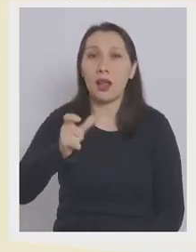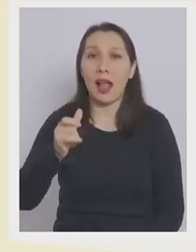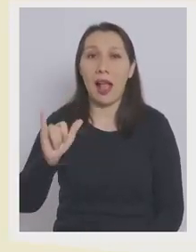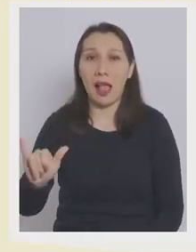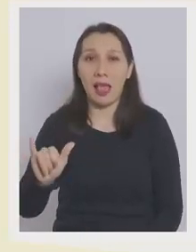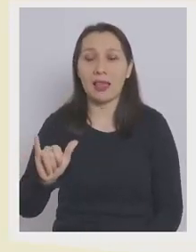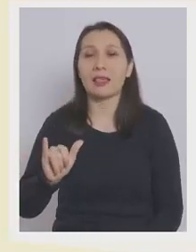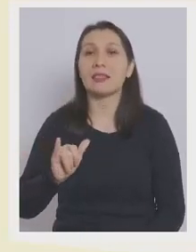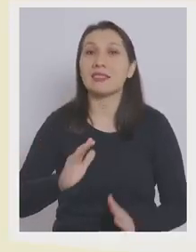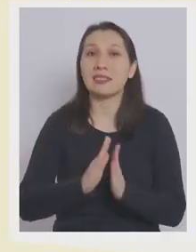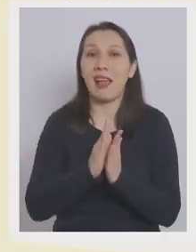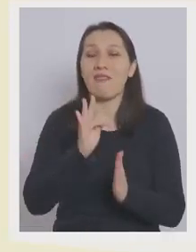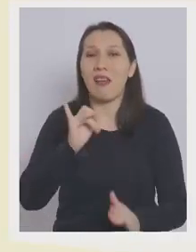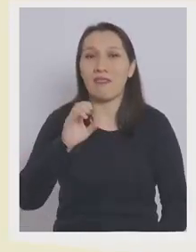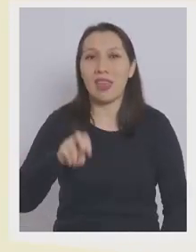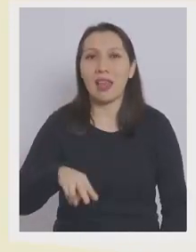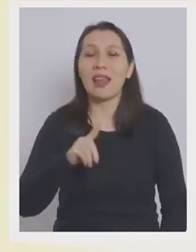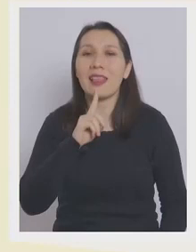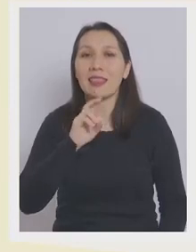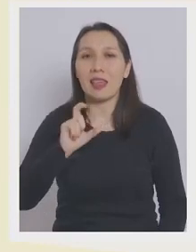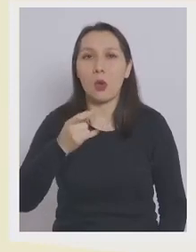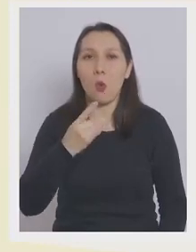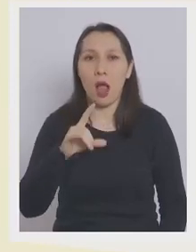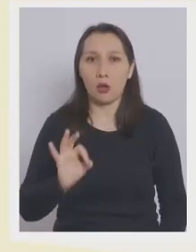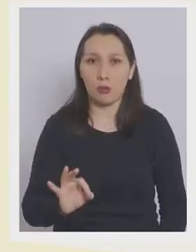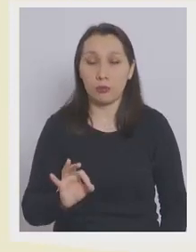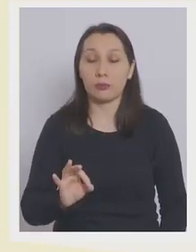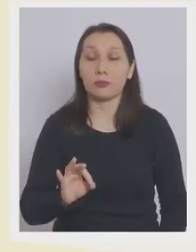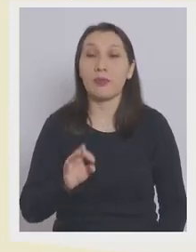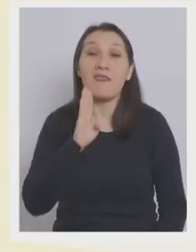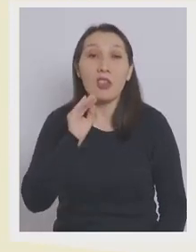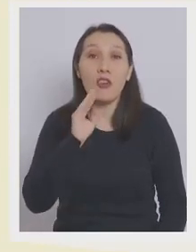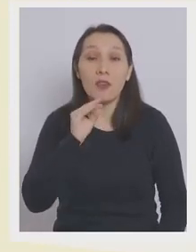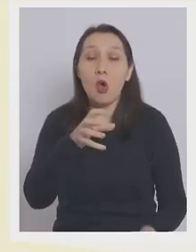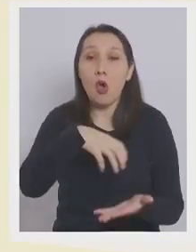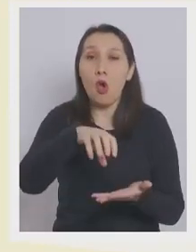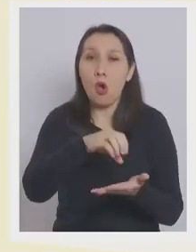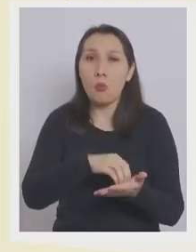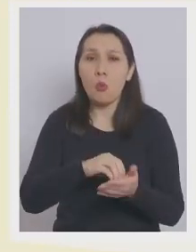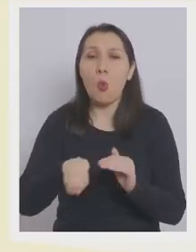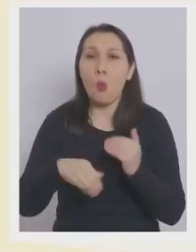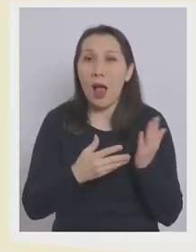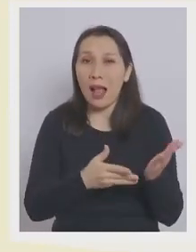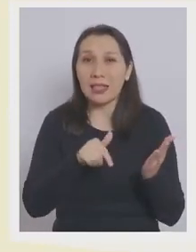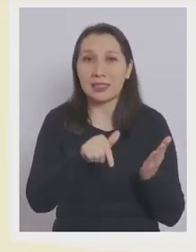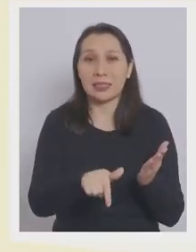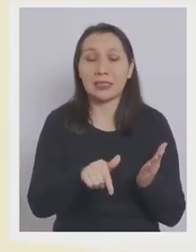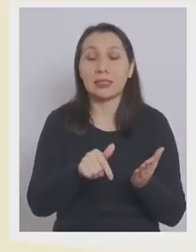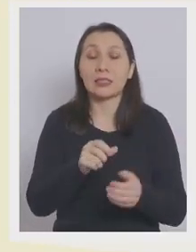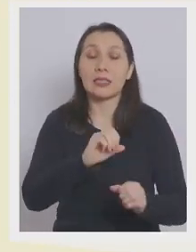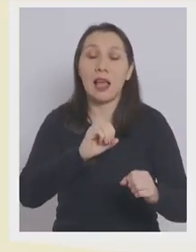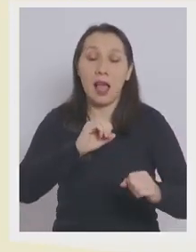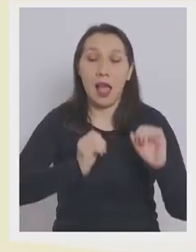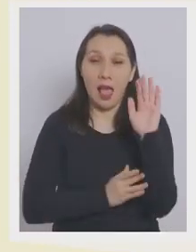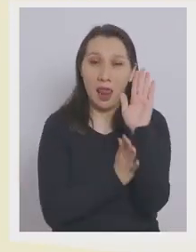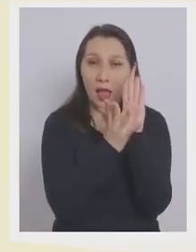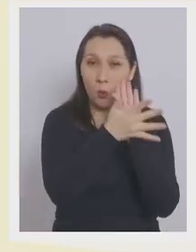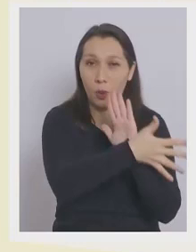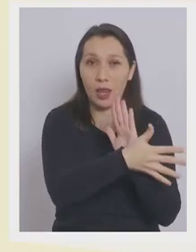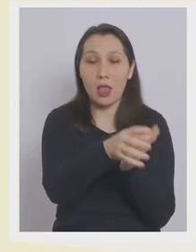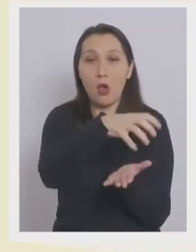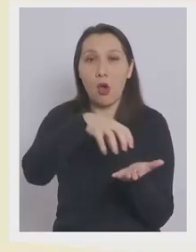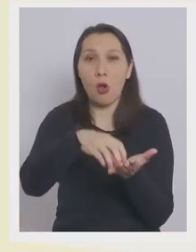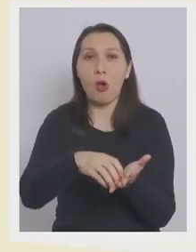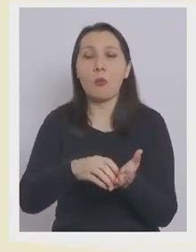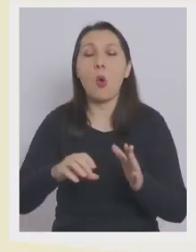y Trehuaco, en la región del Bío Bío, la comuna de Hualqui, en la región de la Araucanía, la comuna de